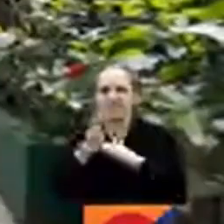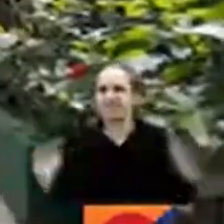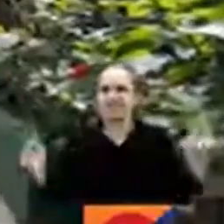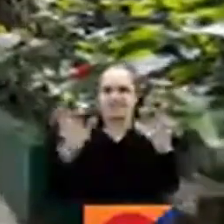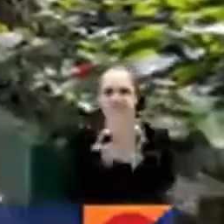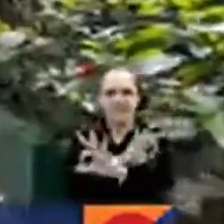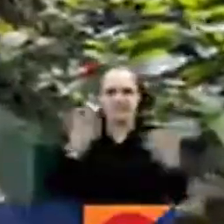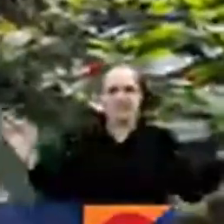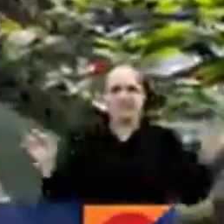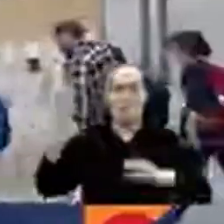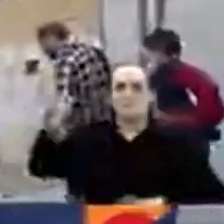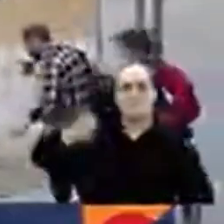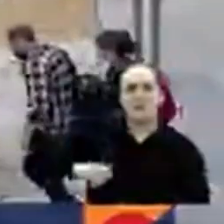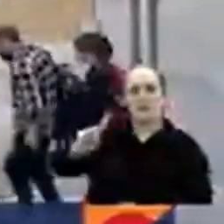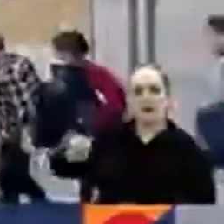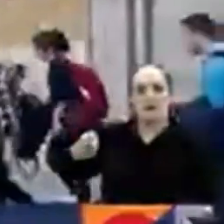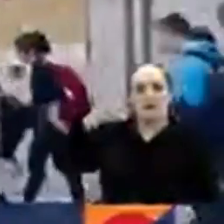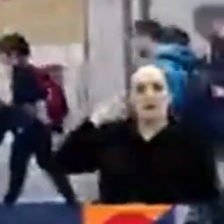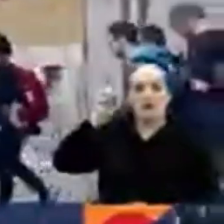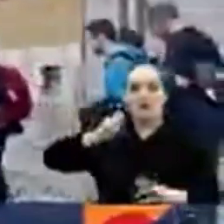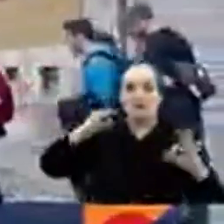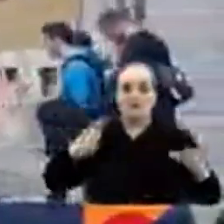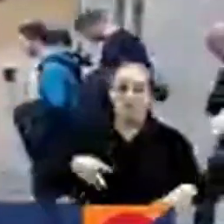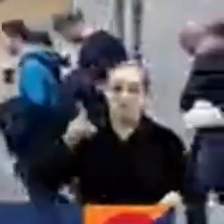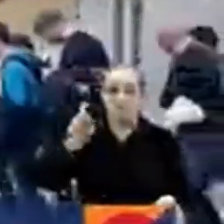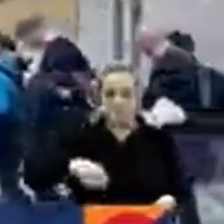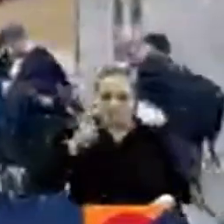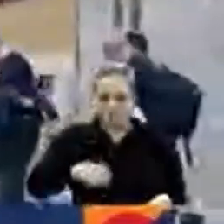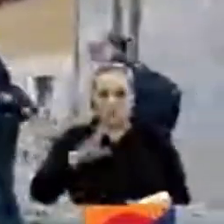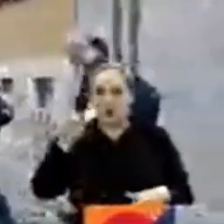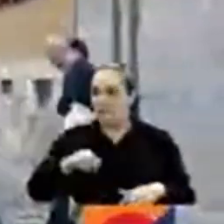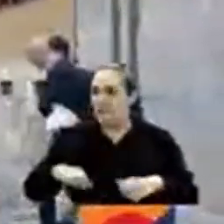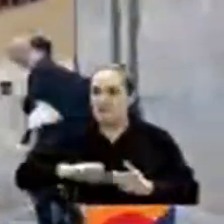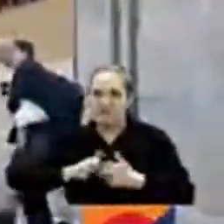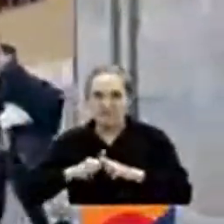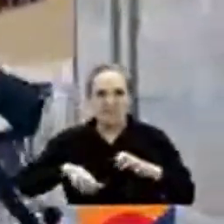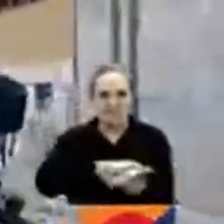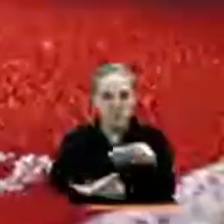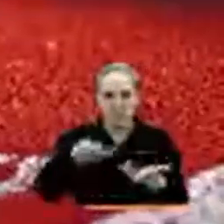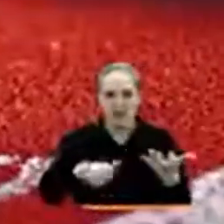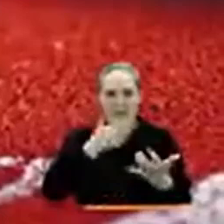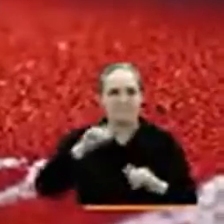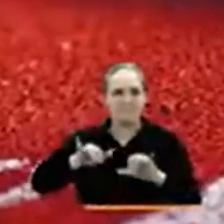dictado por el gobierno por motivos de seguridad ante las crecientes protestas.